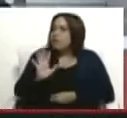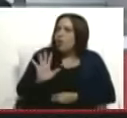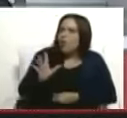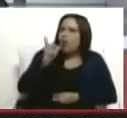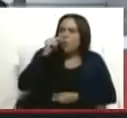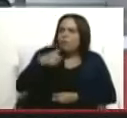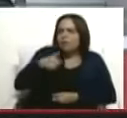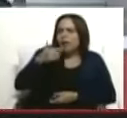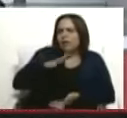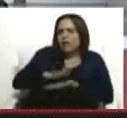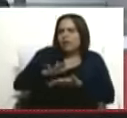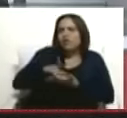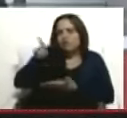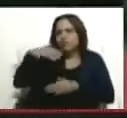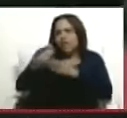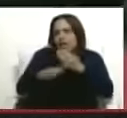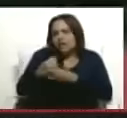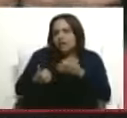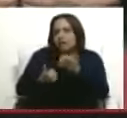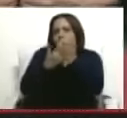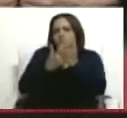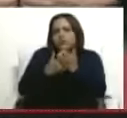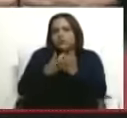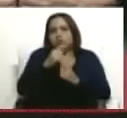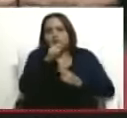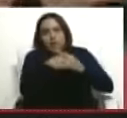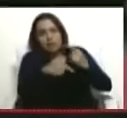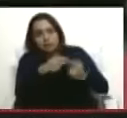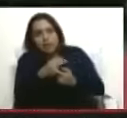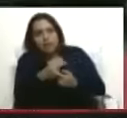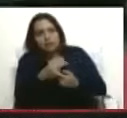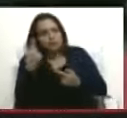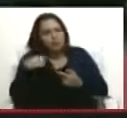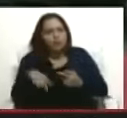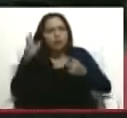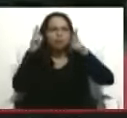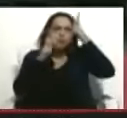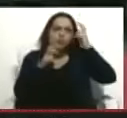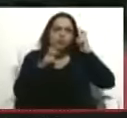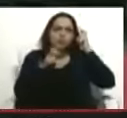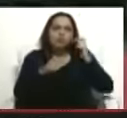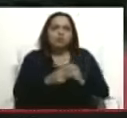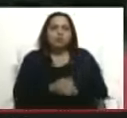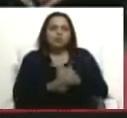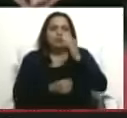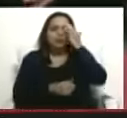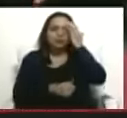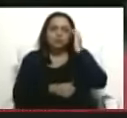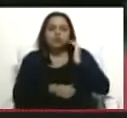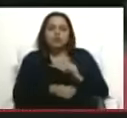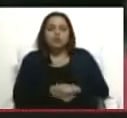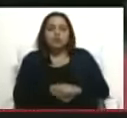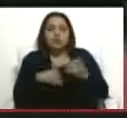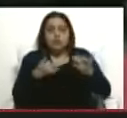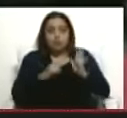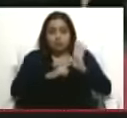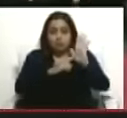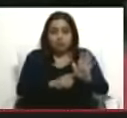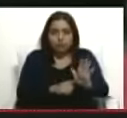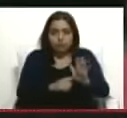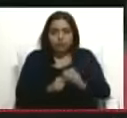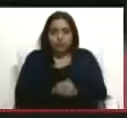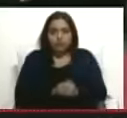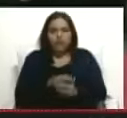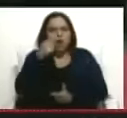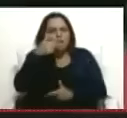está más tranquilo de que tú vas a hacer esto y lo otro. Luego está el otro audio, donde eso ya se pasó, ¿no?, y se conoció, donde el